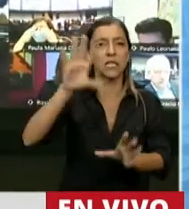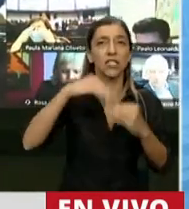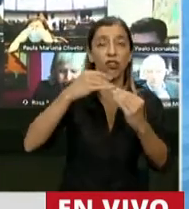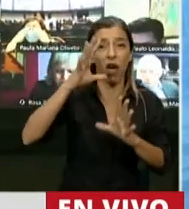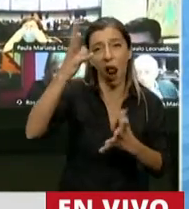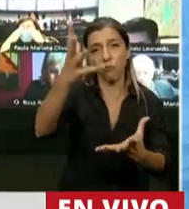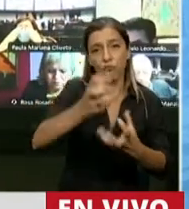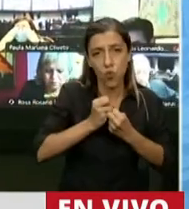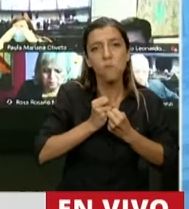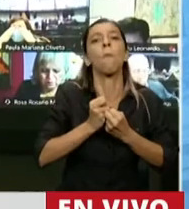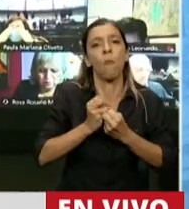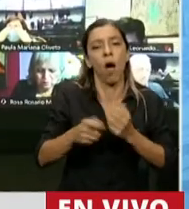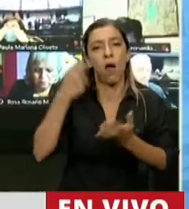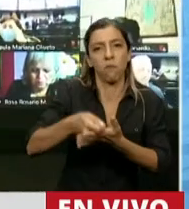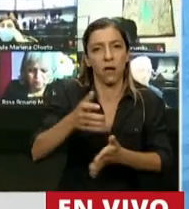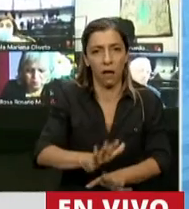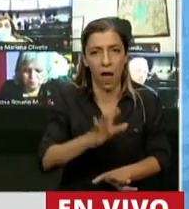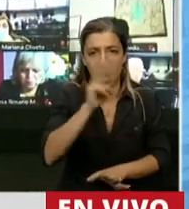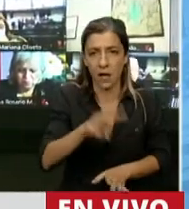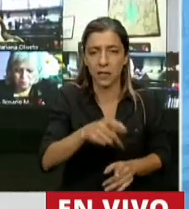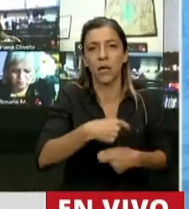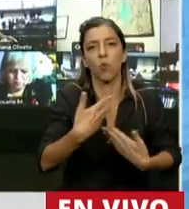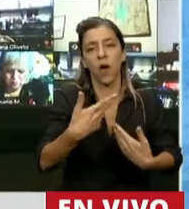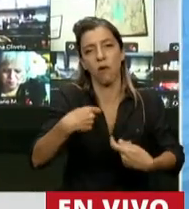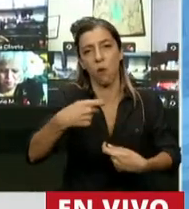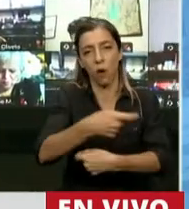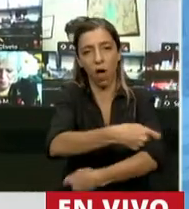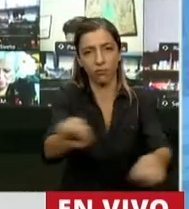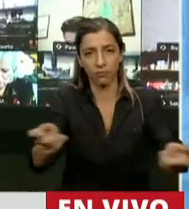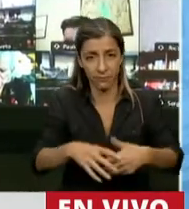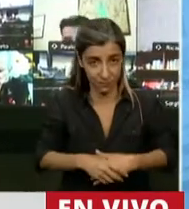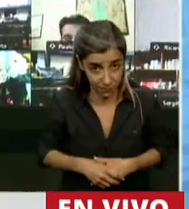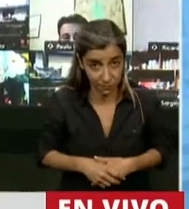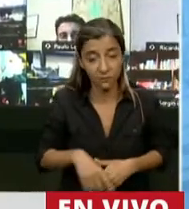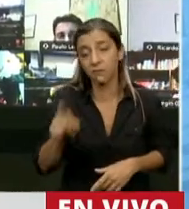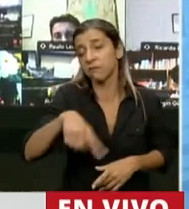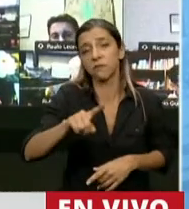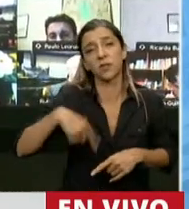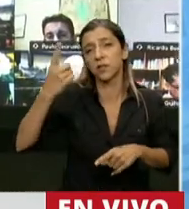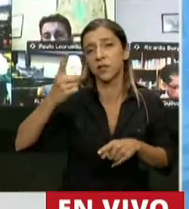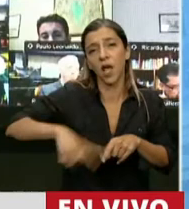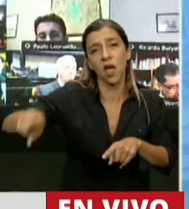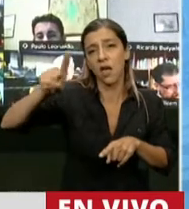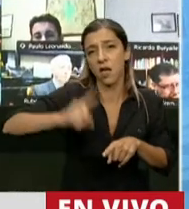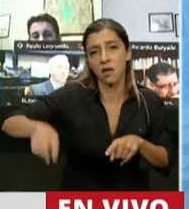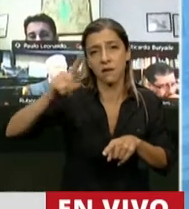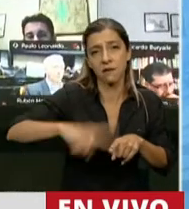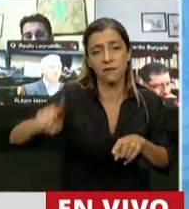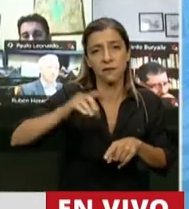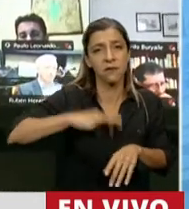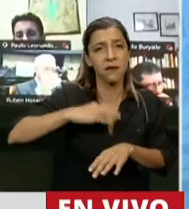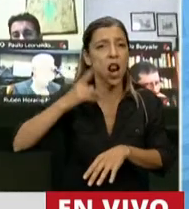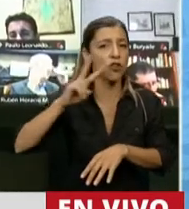Ustedes no volvieron mejores, señor presidente. Son los mismos haciendo lo mismo de siempre. Y cuando en